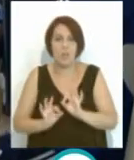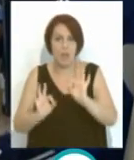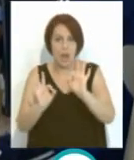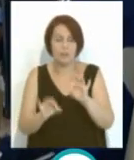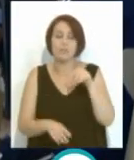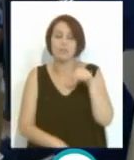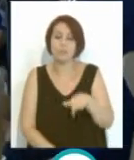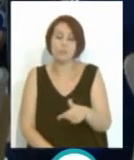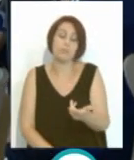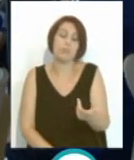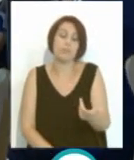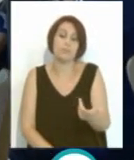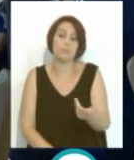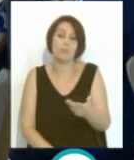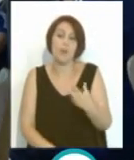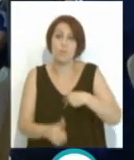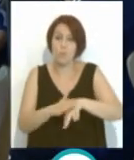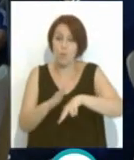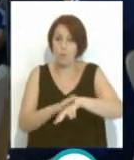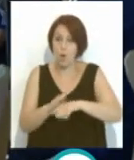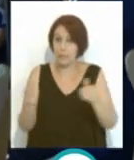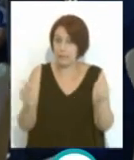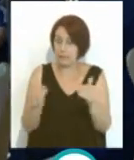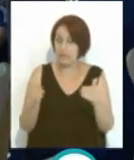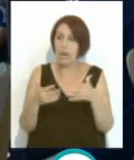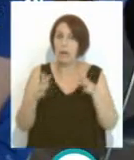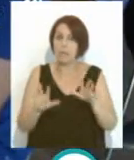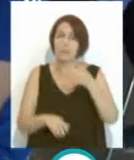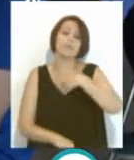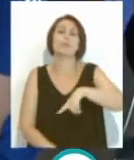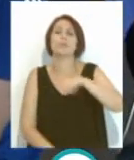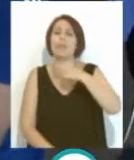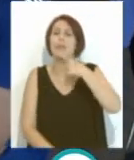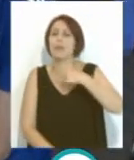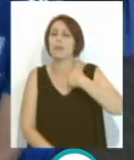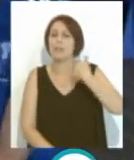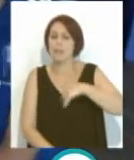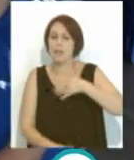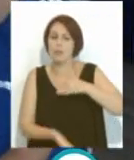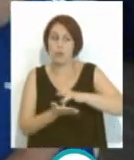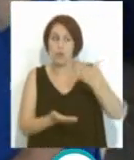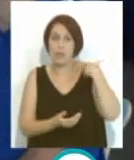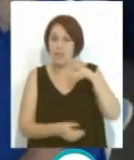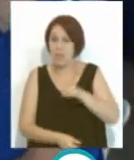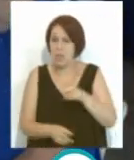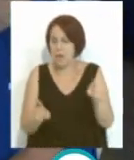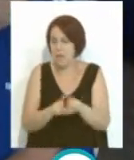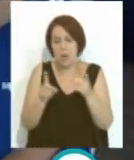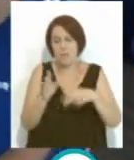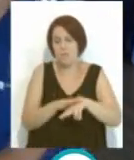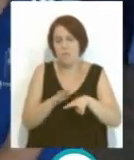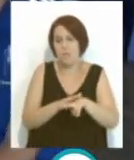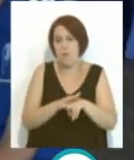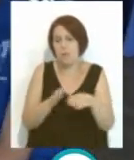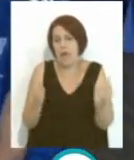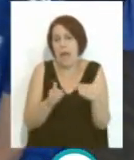en este caso, Fútbol Sala. Aunque ellos, como bien nos dijeron cuando estuvieron aquí, le daba lo mismo jugar al Fútbol